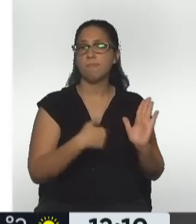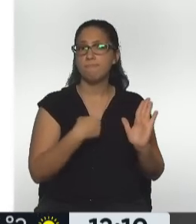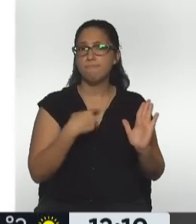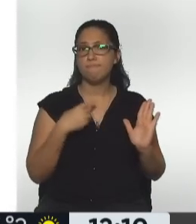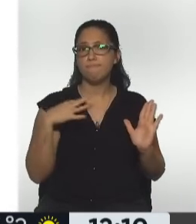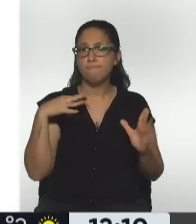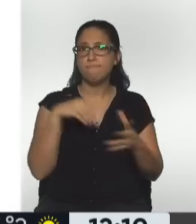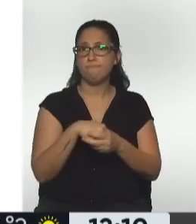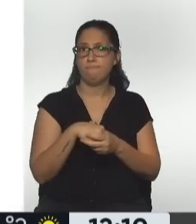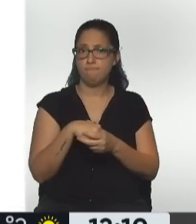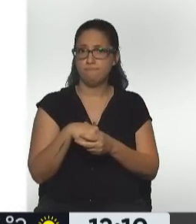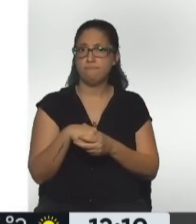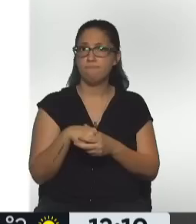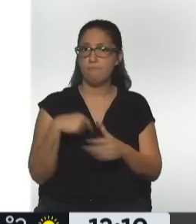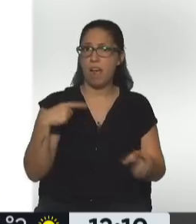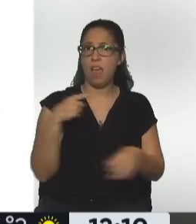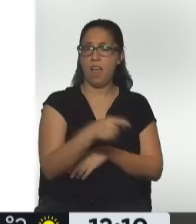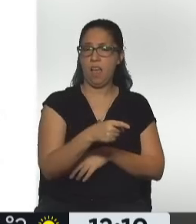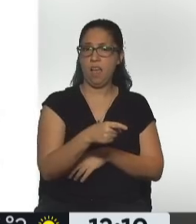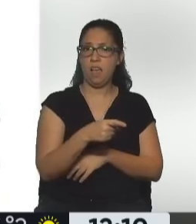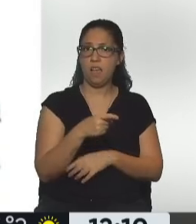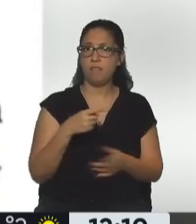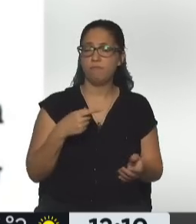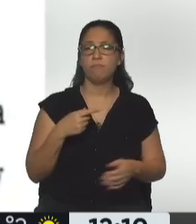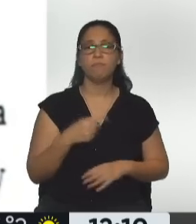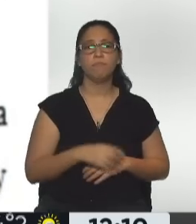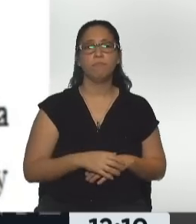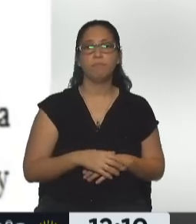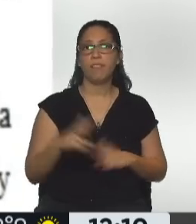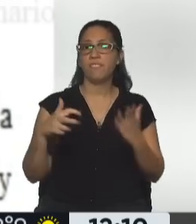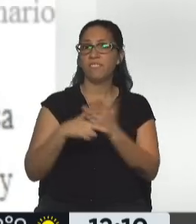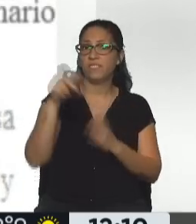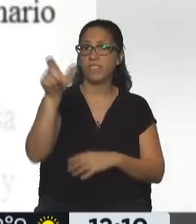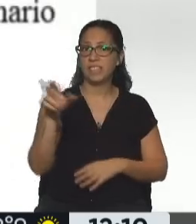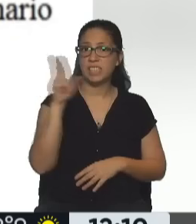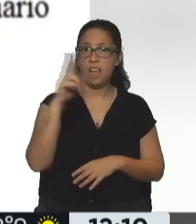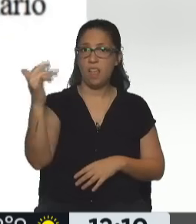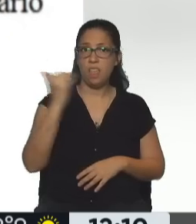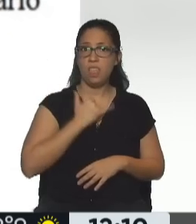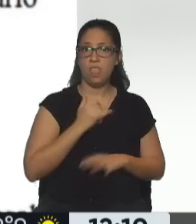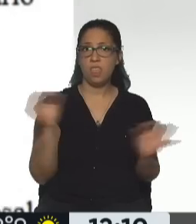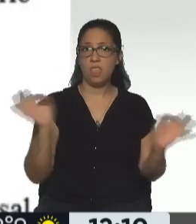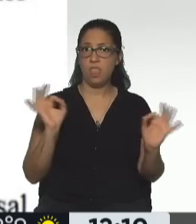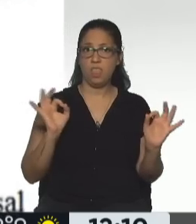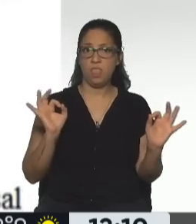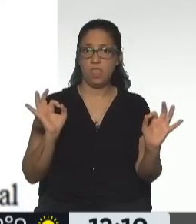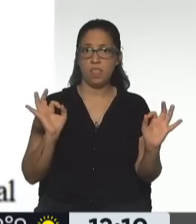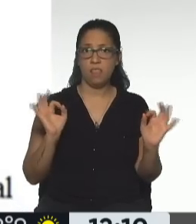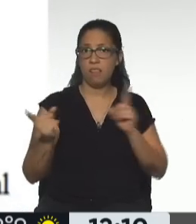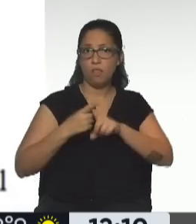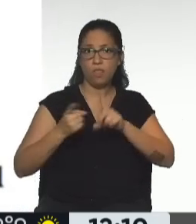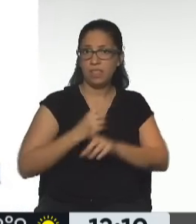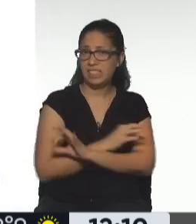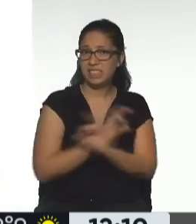parte kirchante y acusador. La fiscal no se ha comunicado hasta el día de la fecha conmigo,